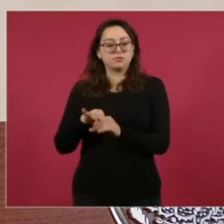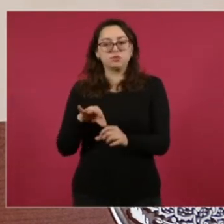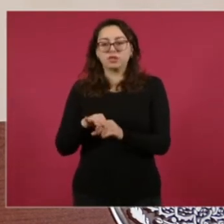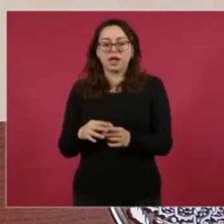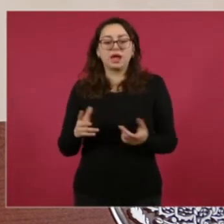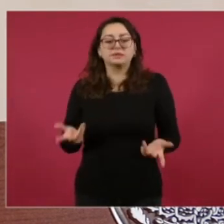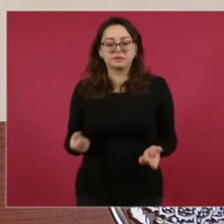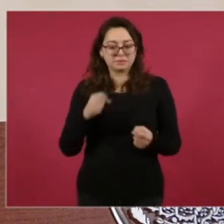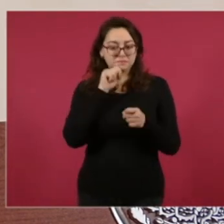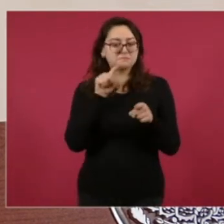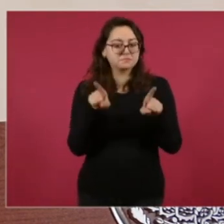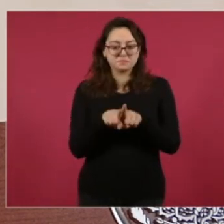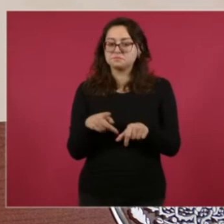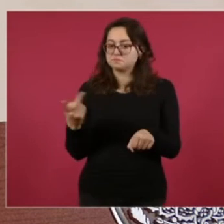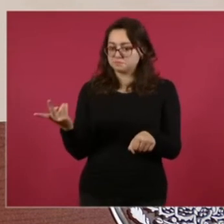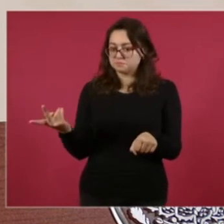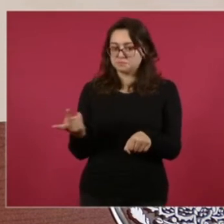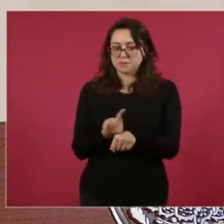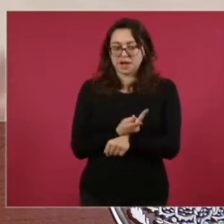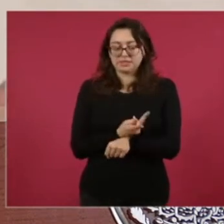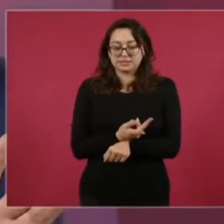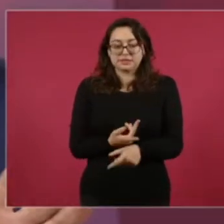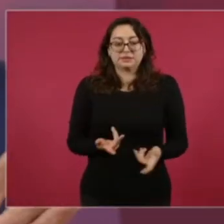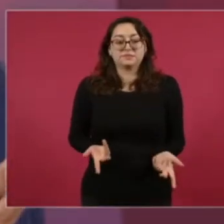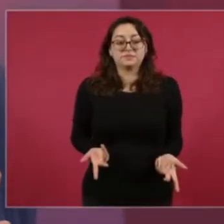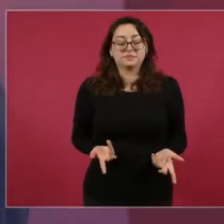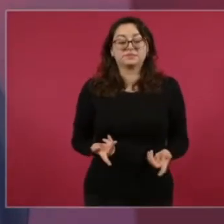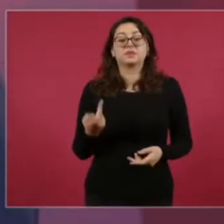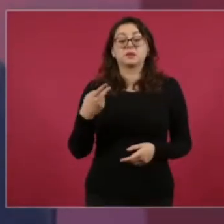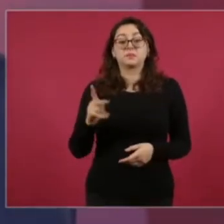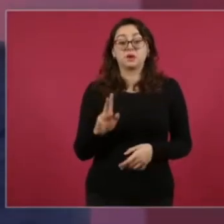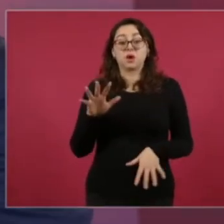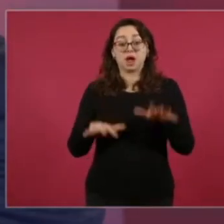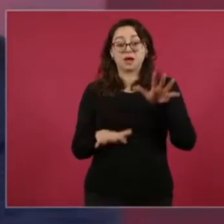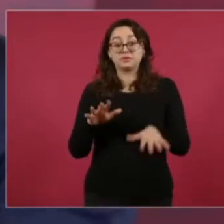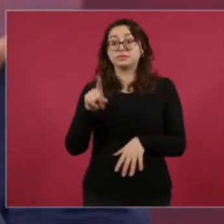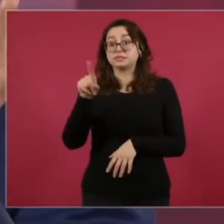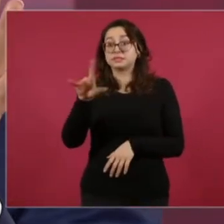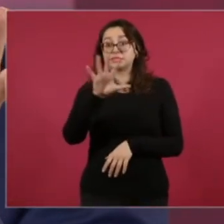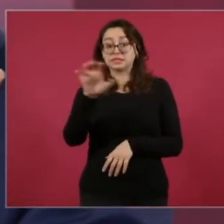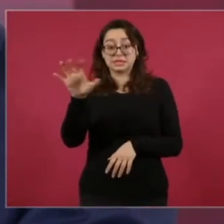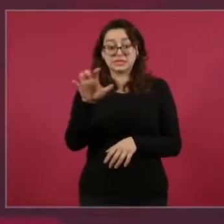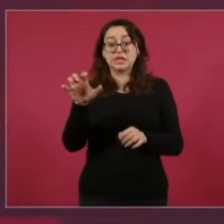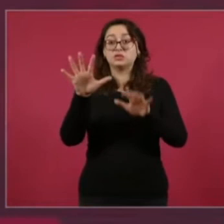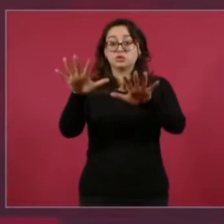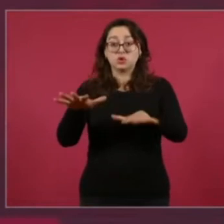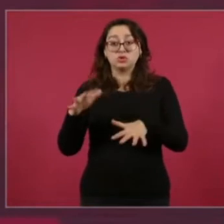Pero si llegaban los 500, los 500 votaban